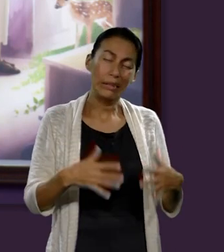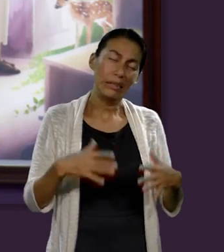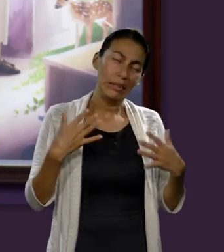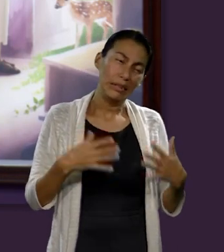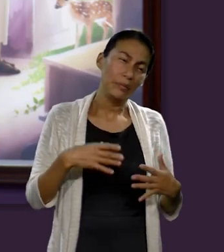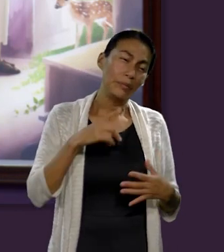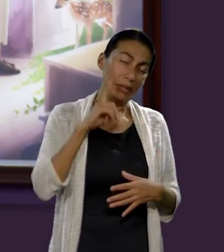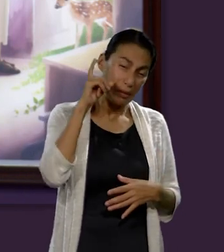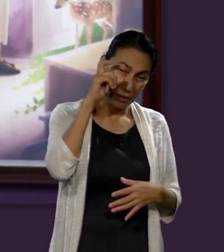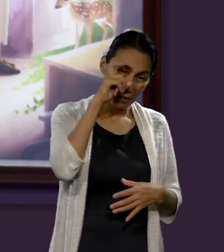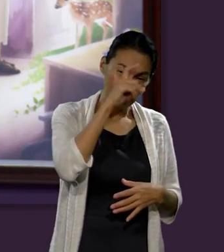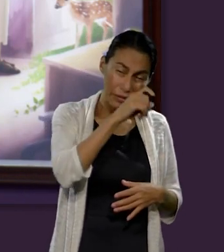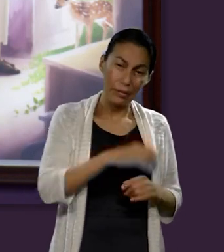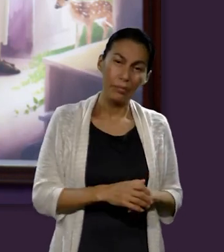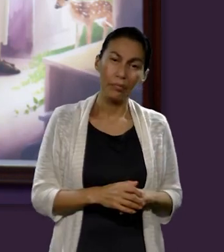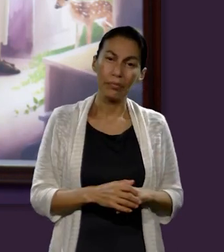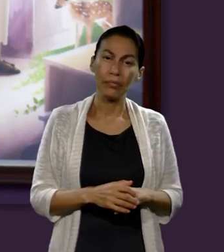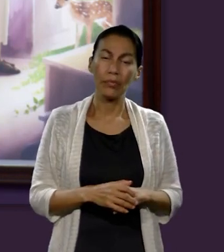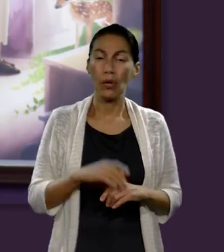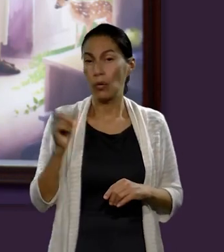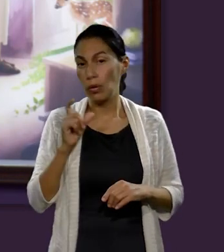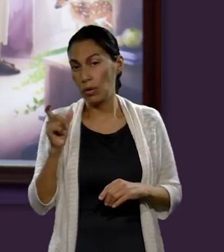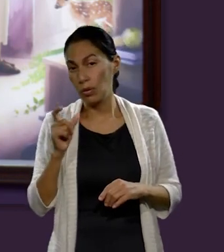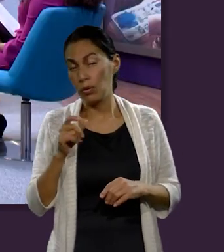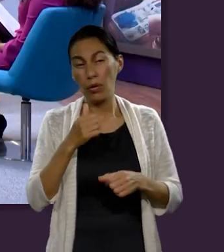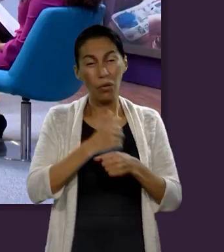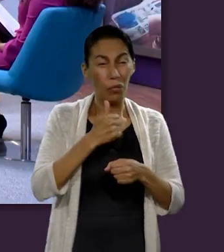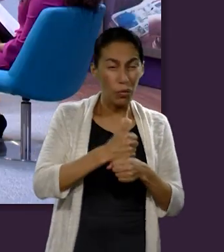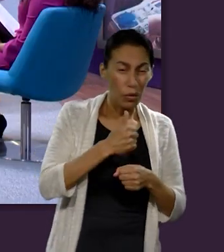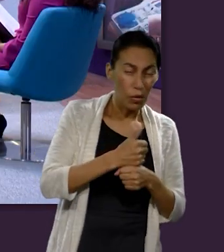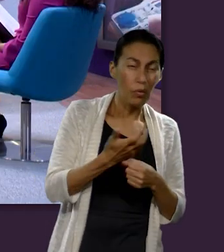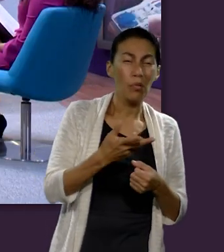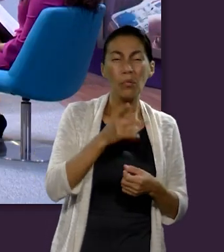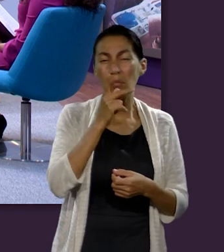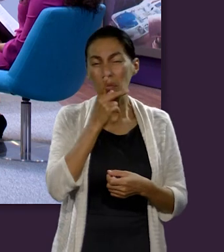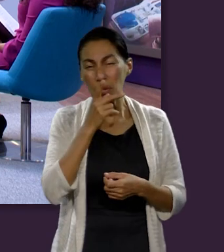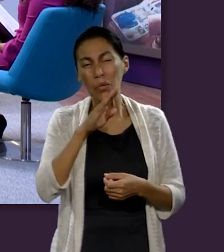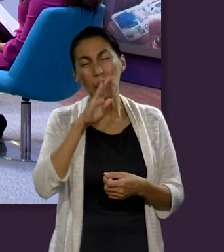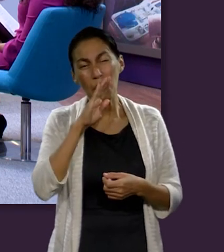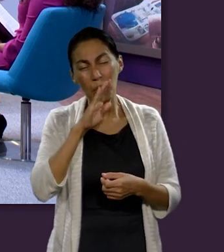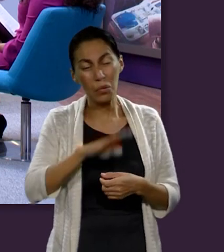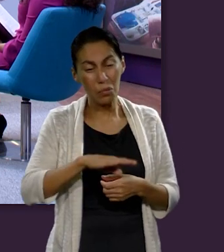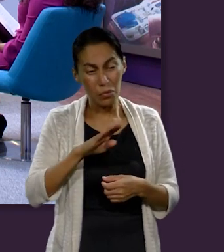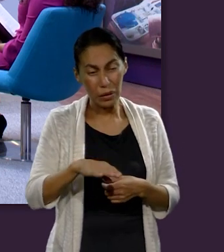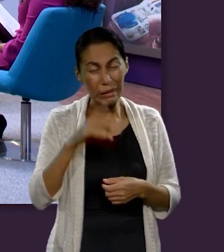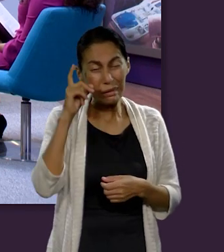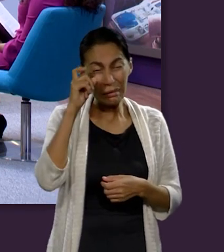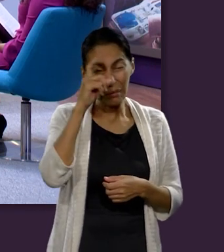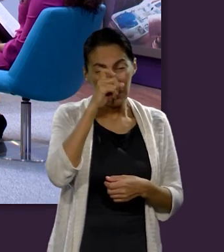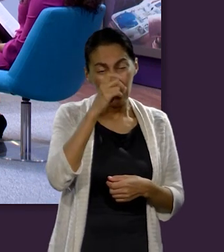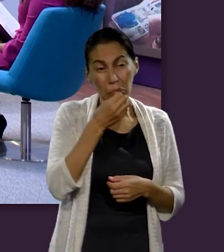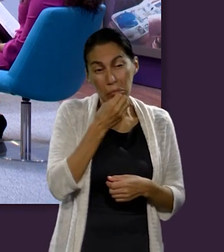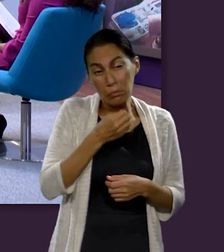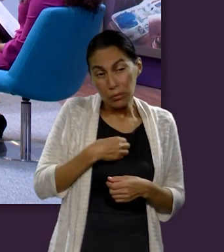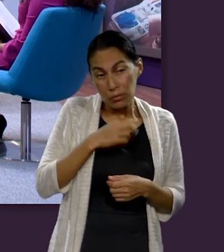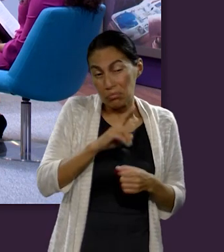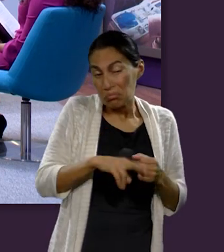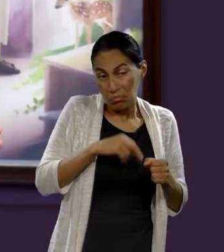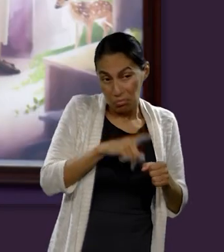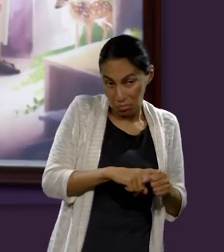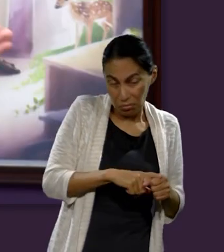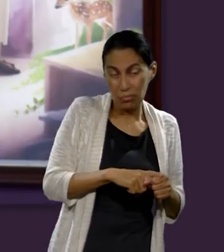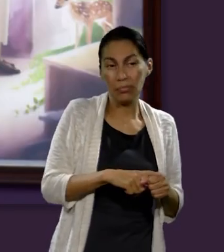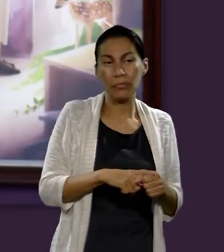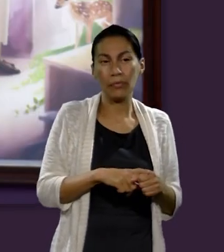a un hijo. Incluso cuando se vive la experiencia de perder abuelos o padres, en cierta forma